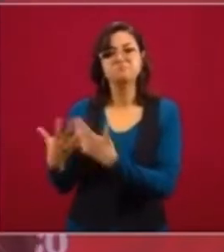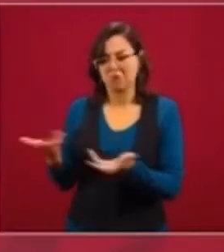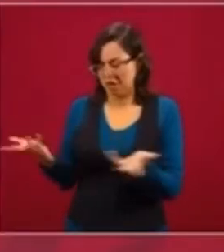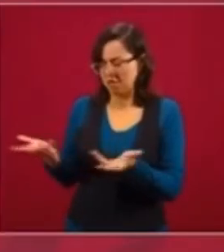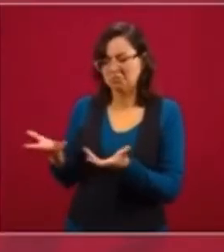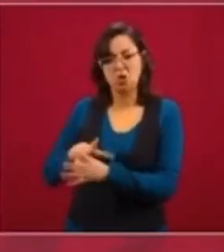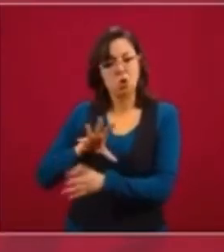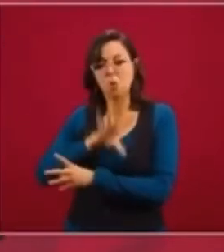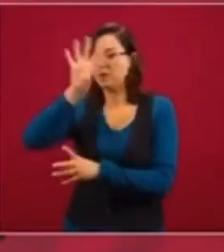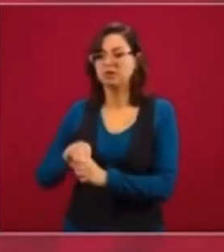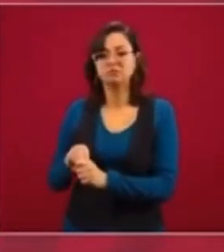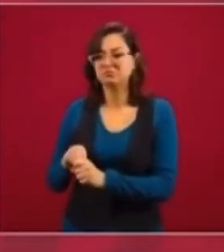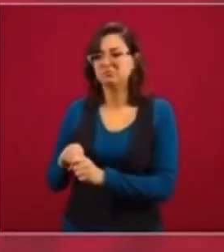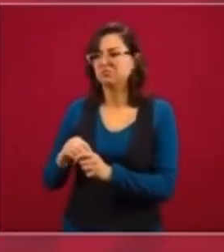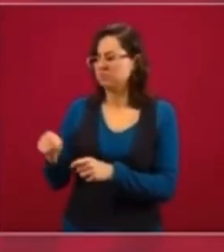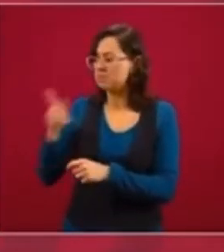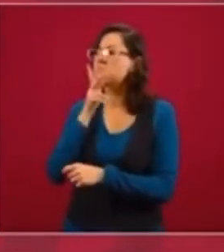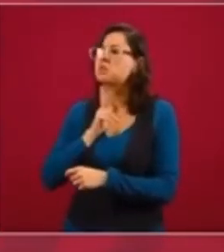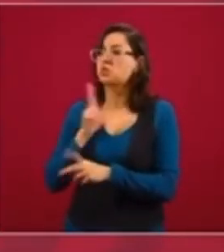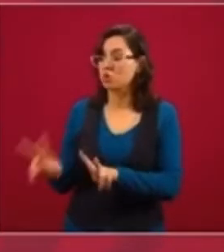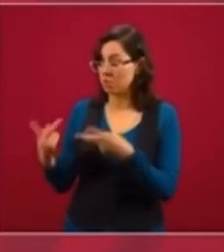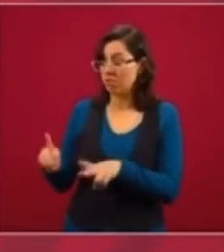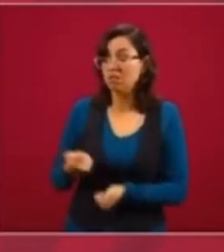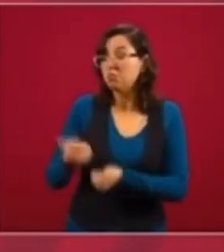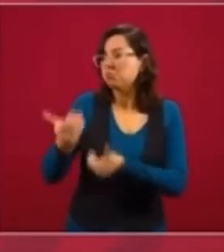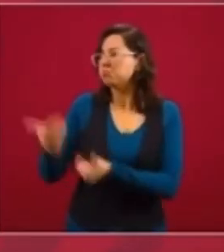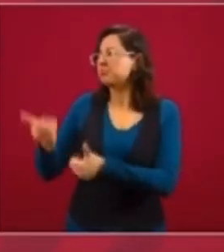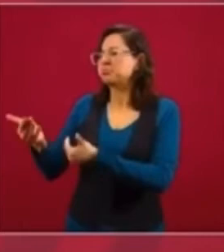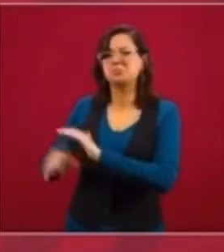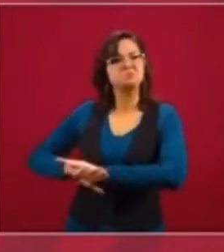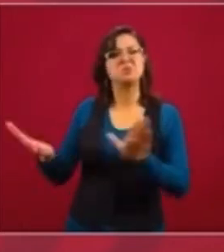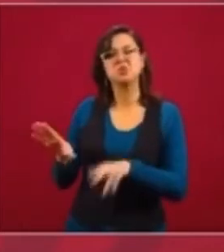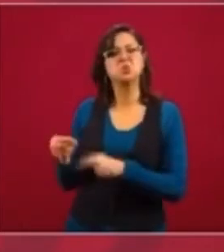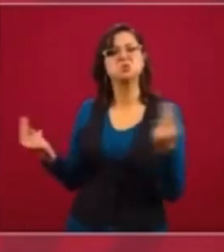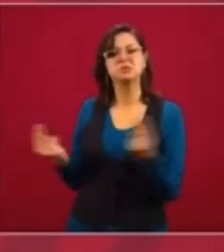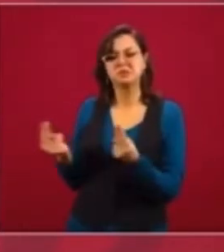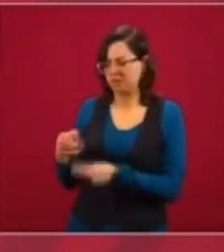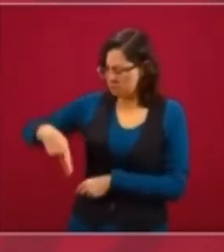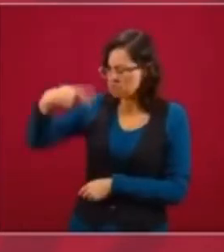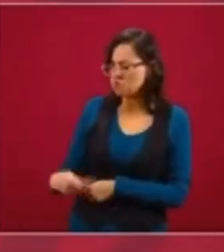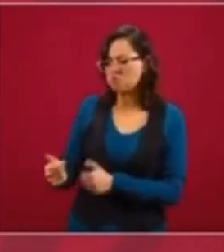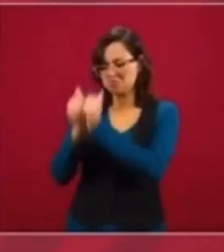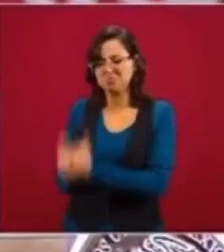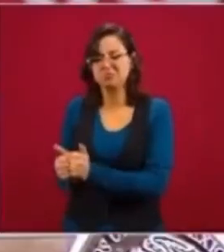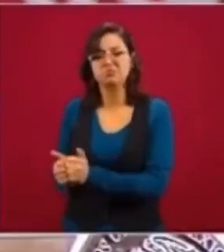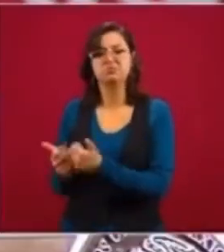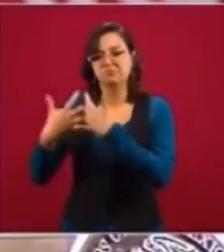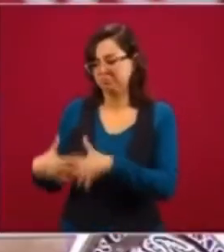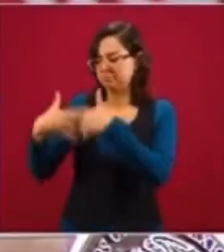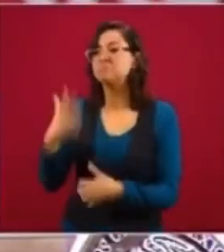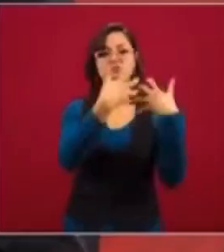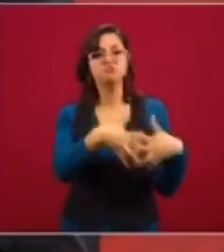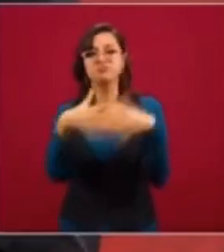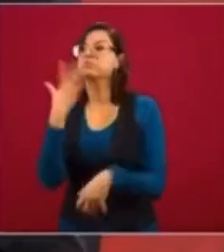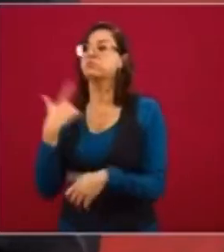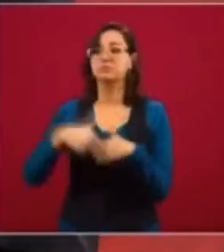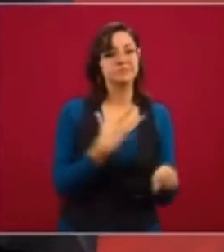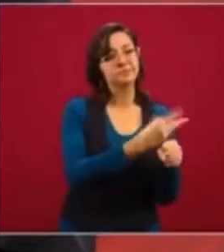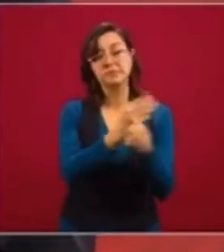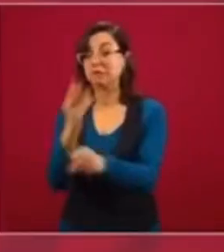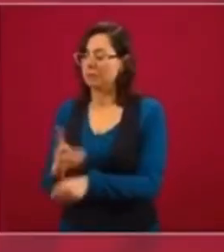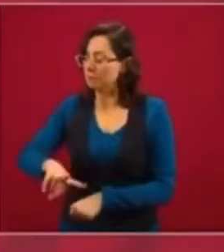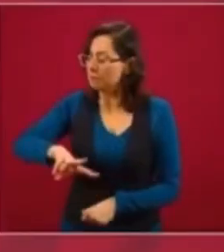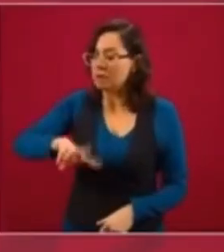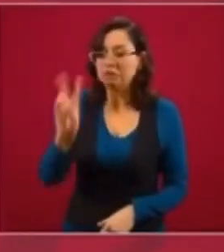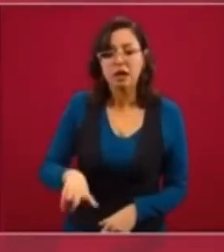aquí se procese toda la materia prima. Que no vendamos petróleo crudo. Esto va a ser un incentivo para rehabilitar nuestras refinerías. Nos las dejaron